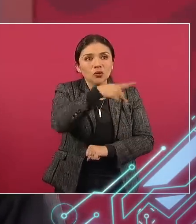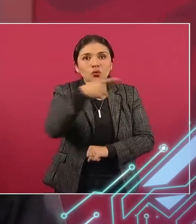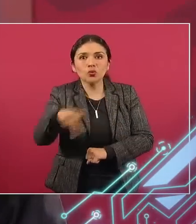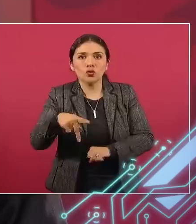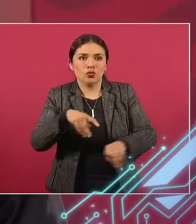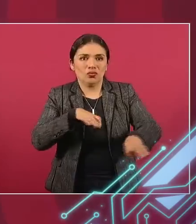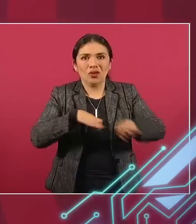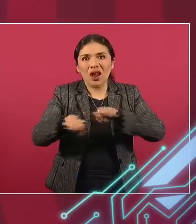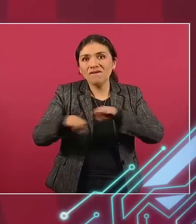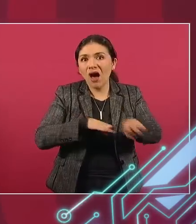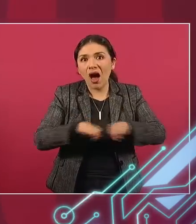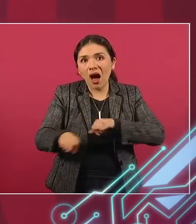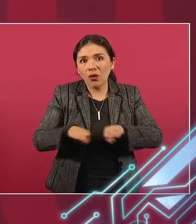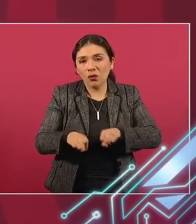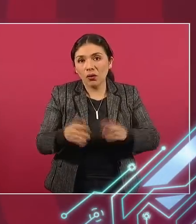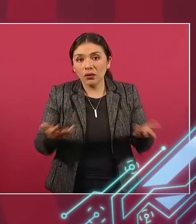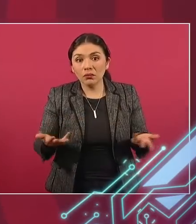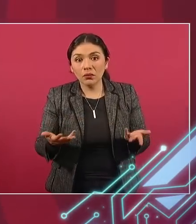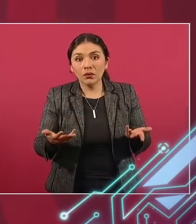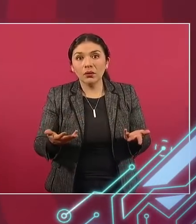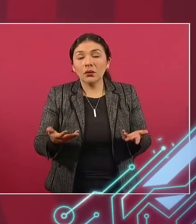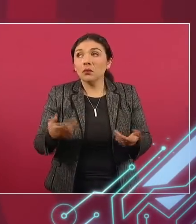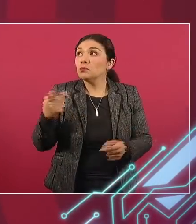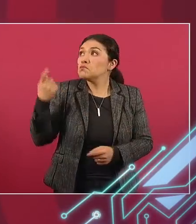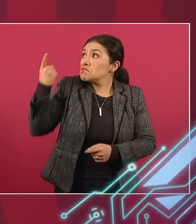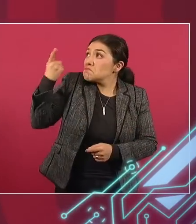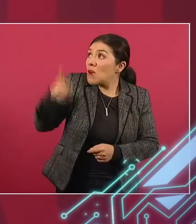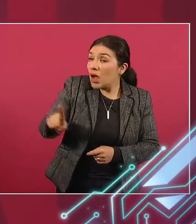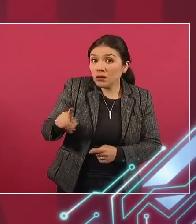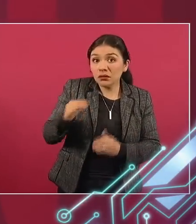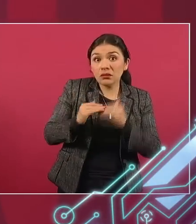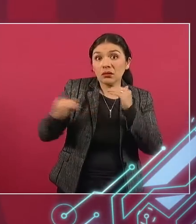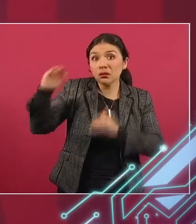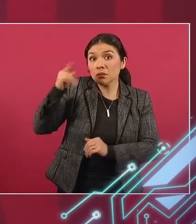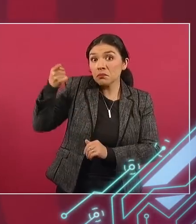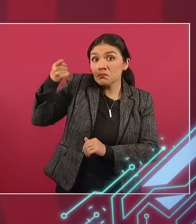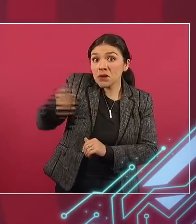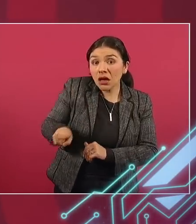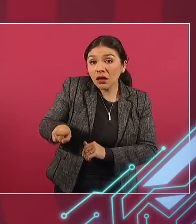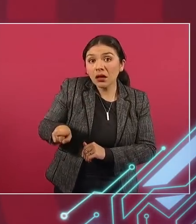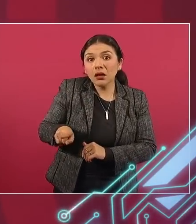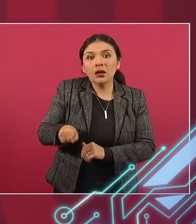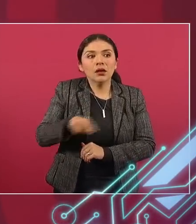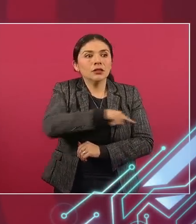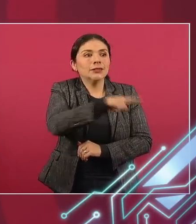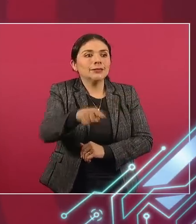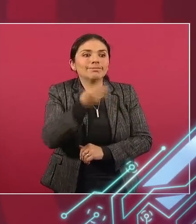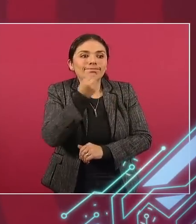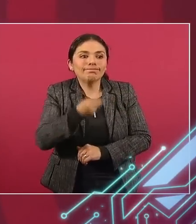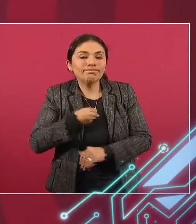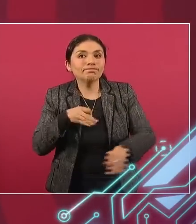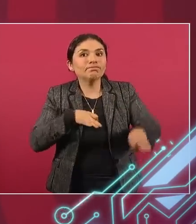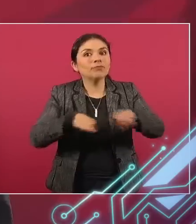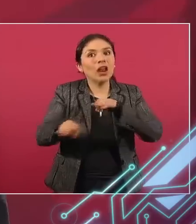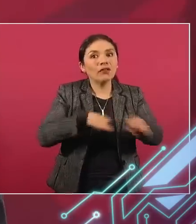deber, reciben órdenes y